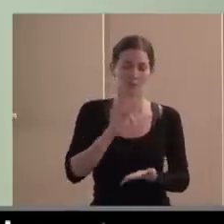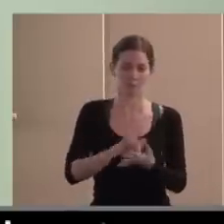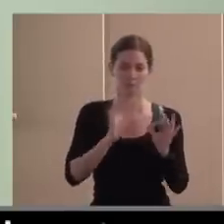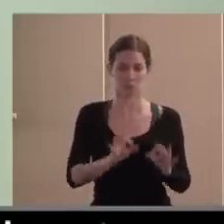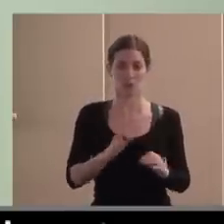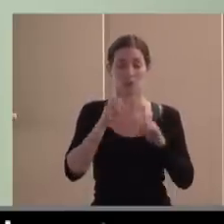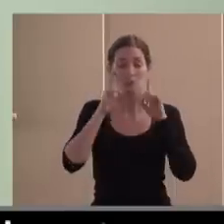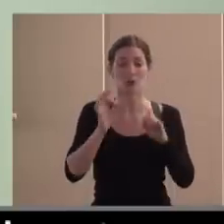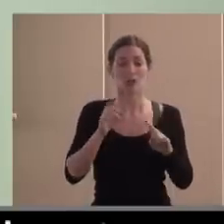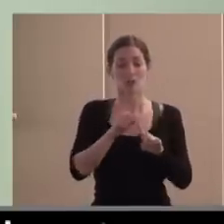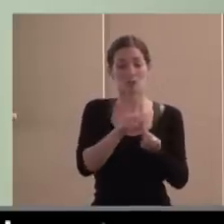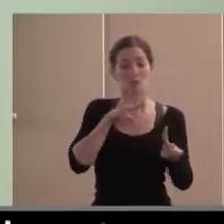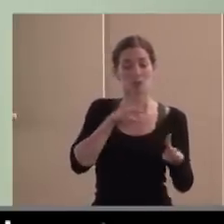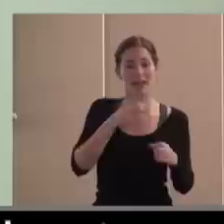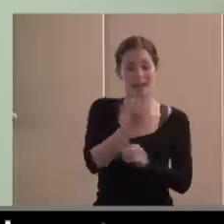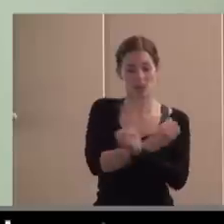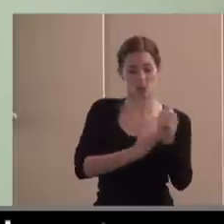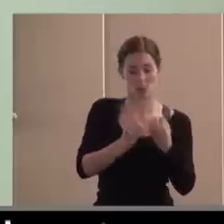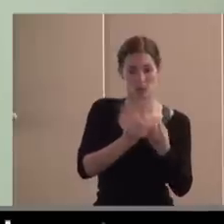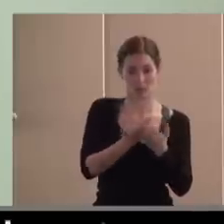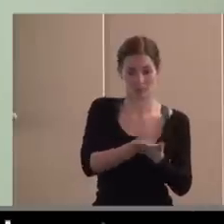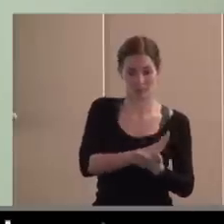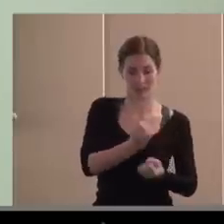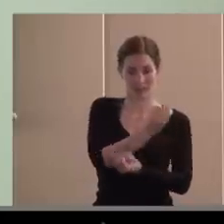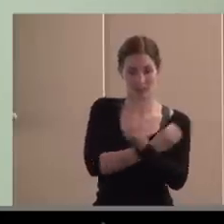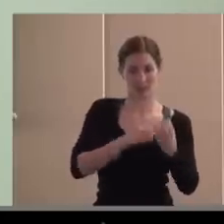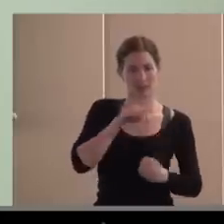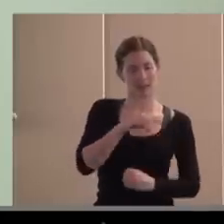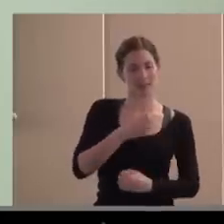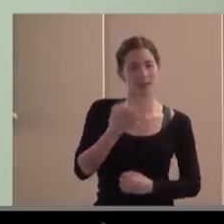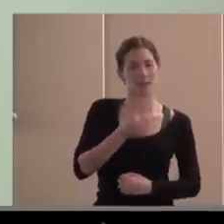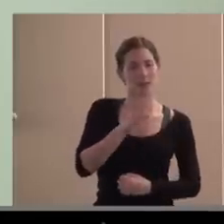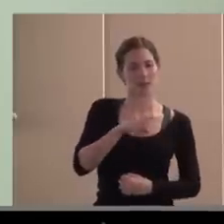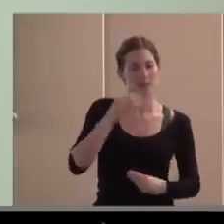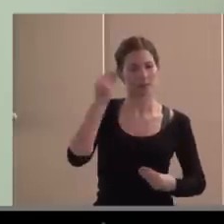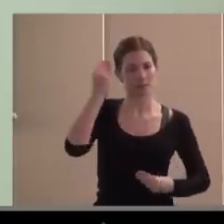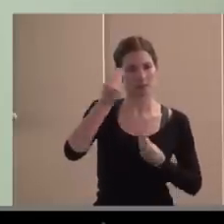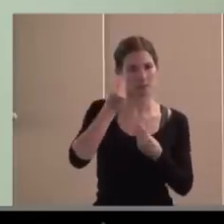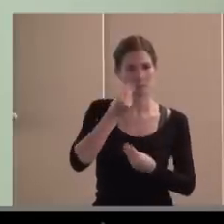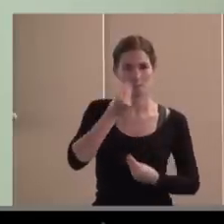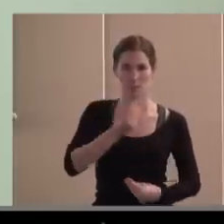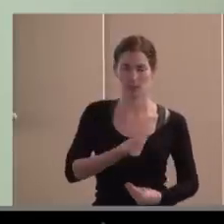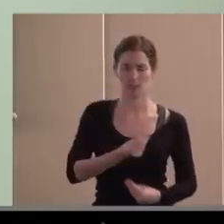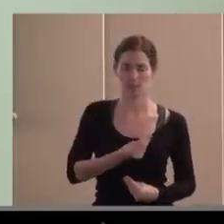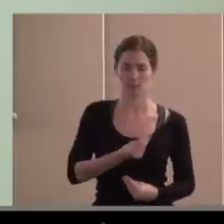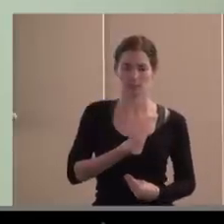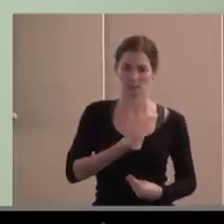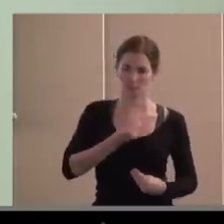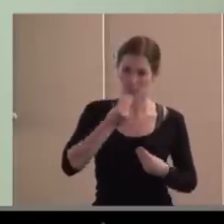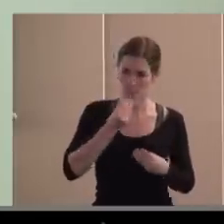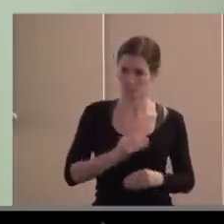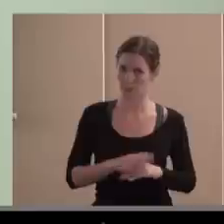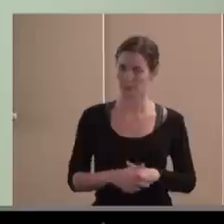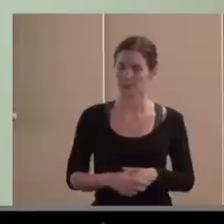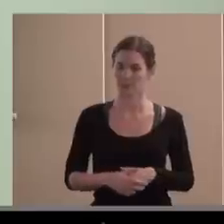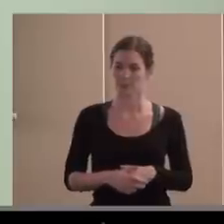dimensión económica, también debe estar en cuestión, en el mejor de los sentidos, debe ser reflexionada y repensada. Y yo